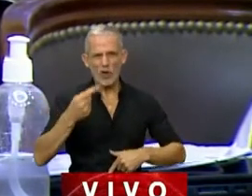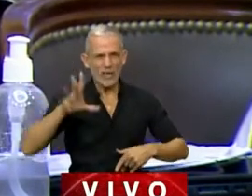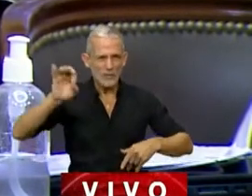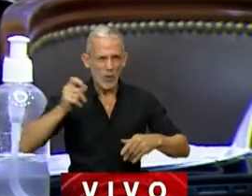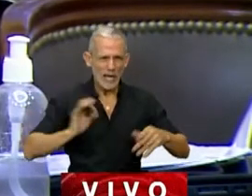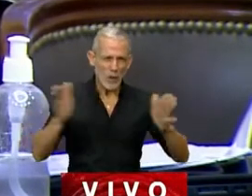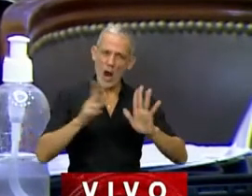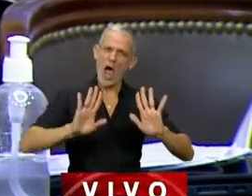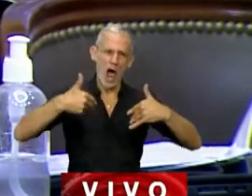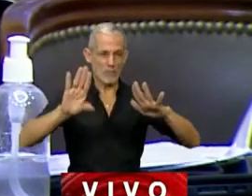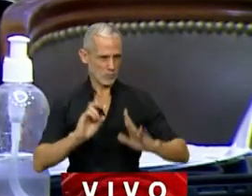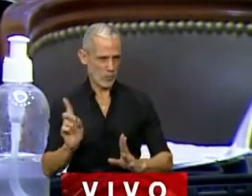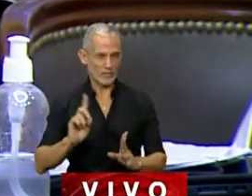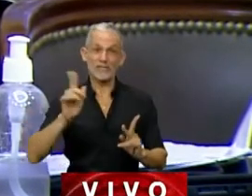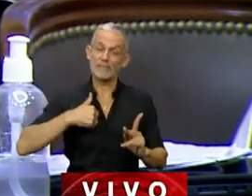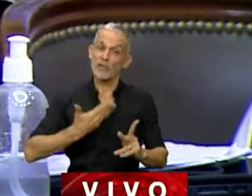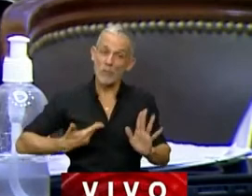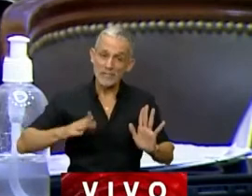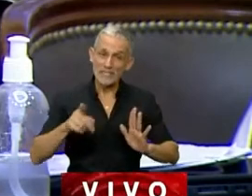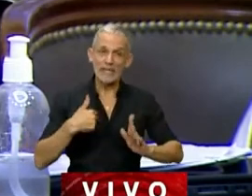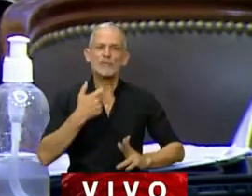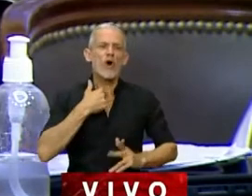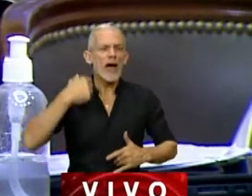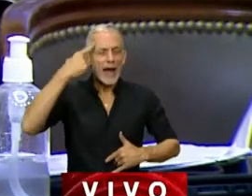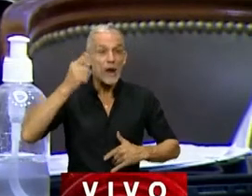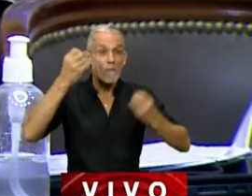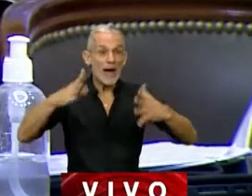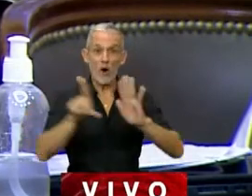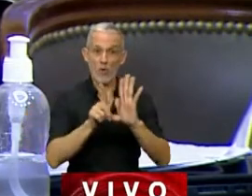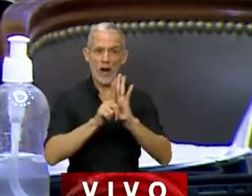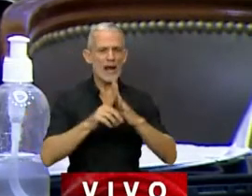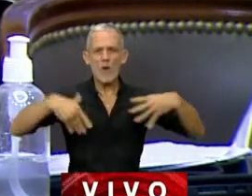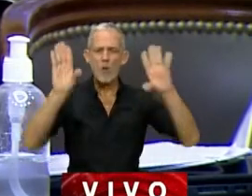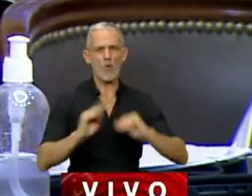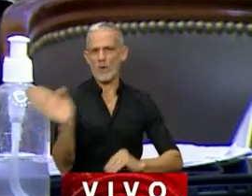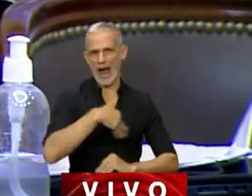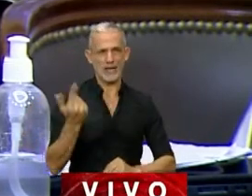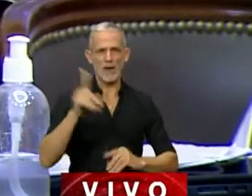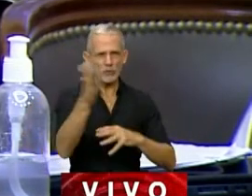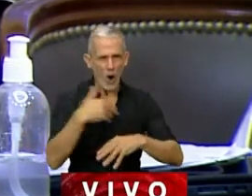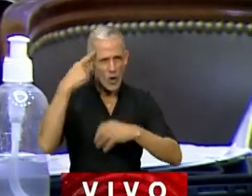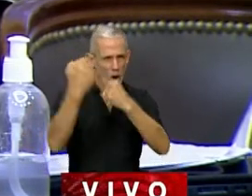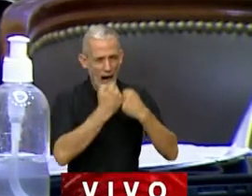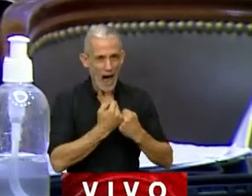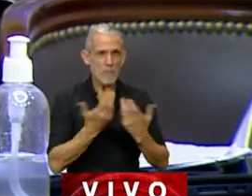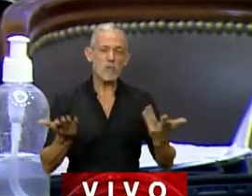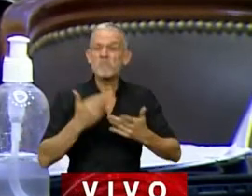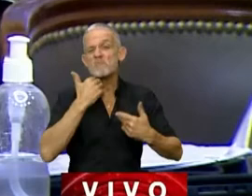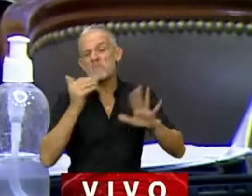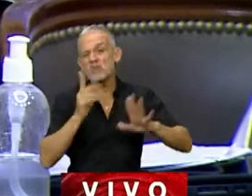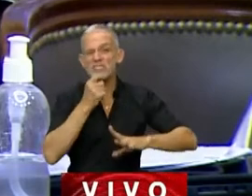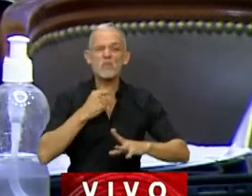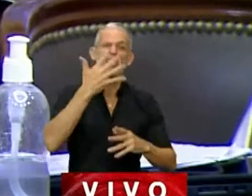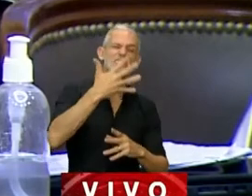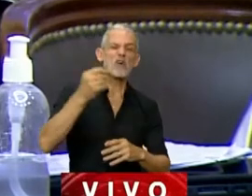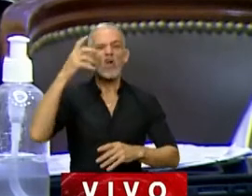comprometí. Por eso, señor presidente, creo que hubiera sido mejor una ley por unanimidad en la que todos acompañemos. Yo no sé si hubiese sido